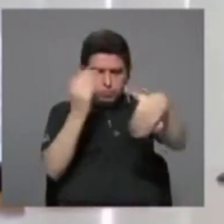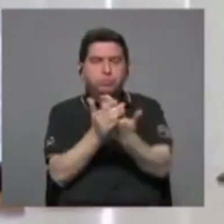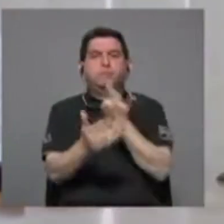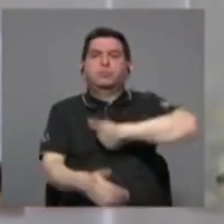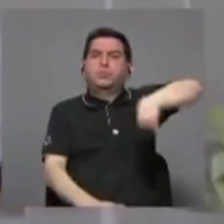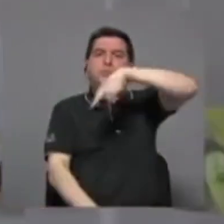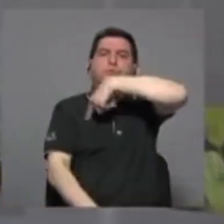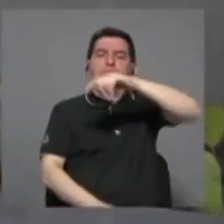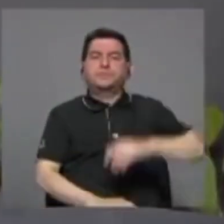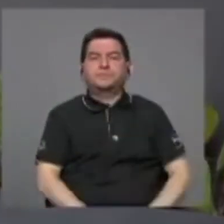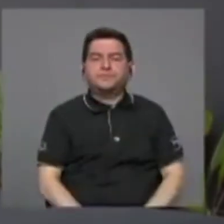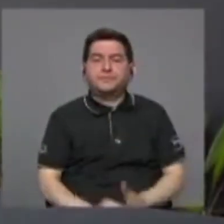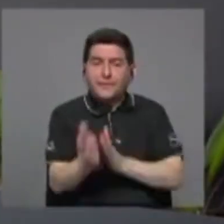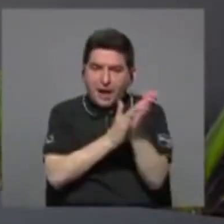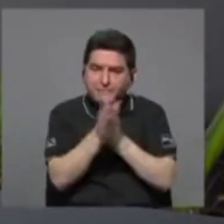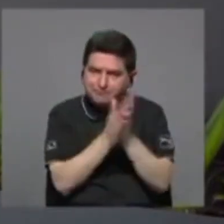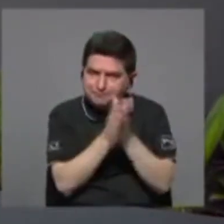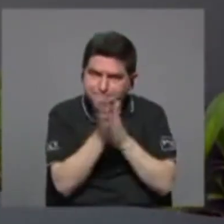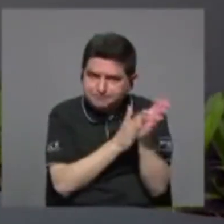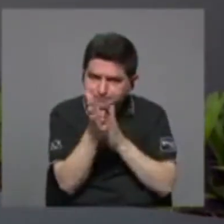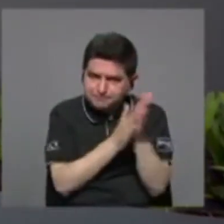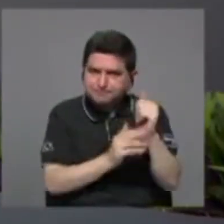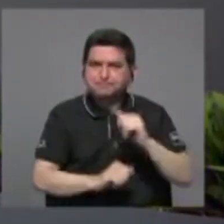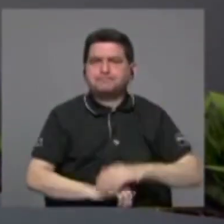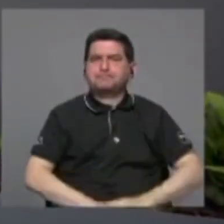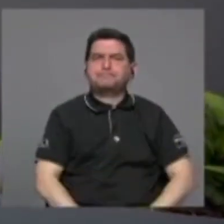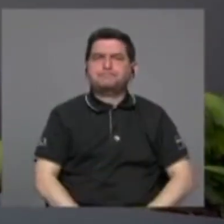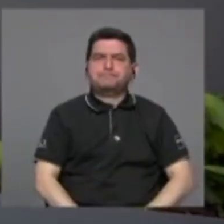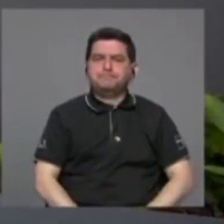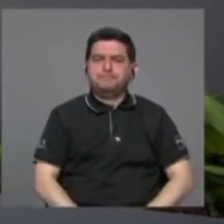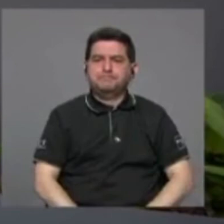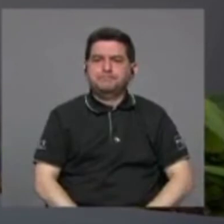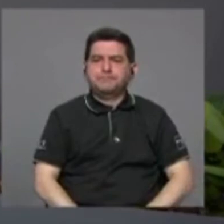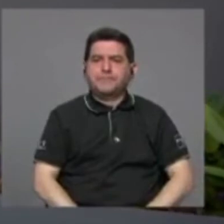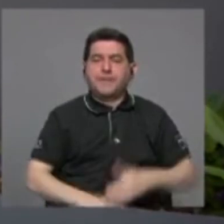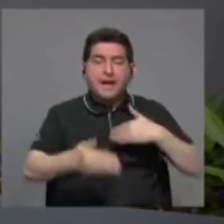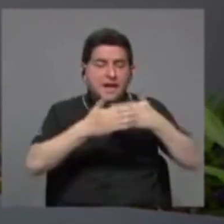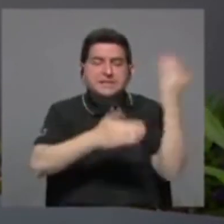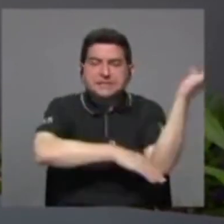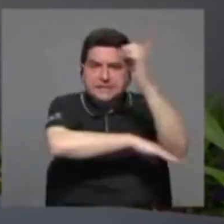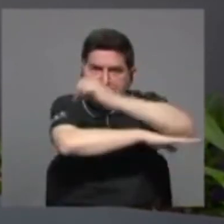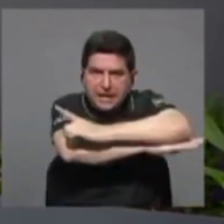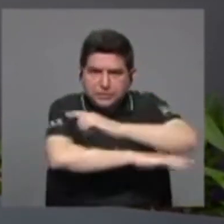Aprovechando, en días recientes,